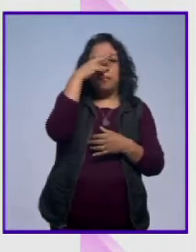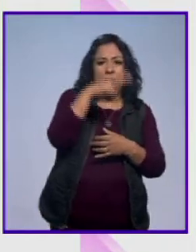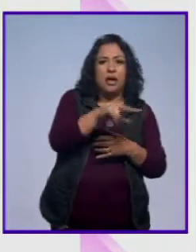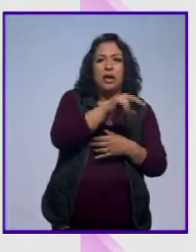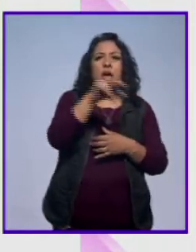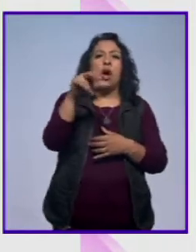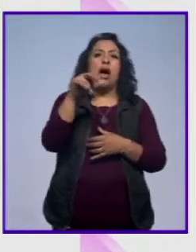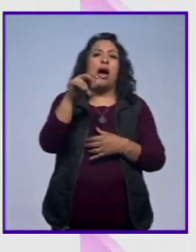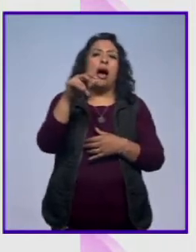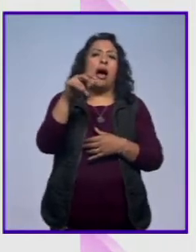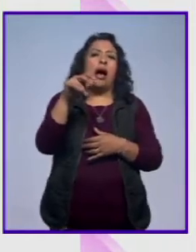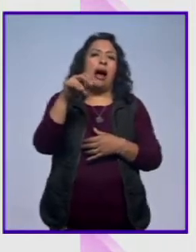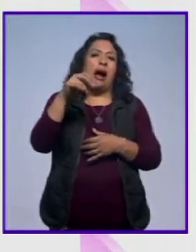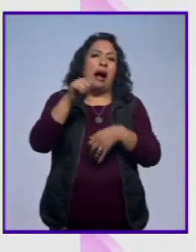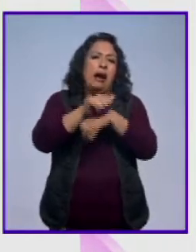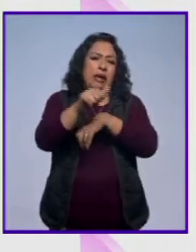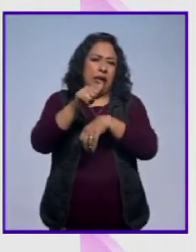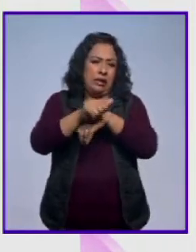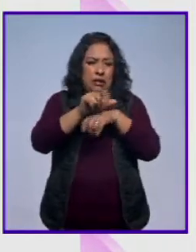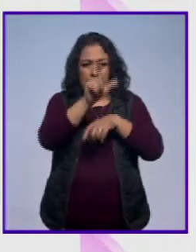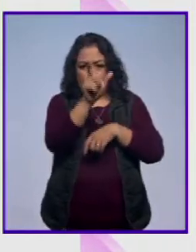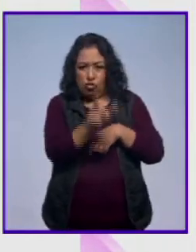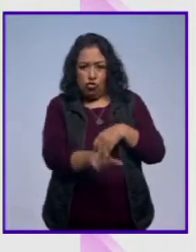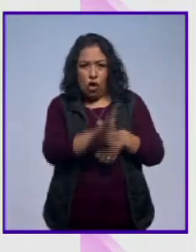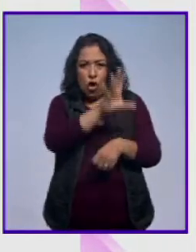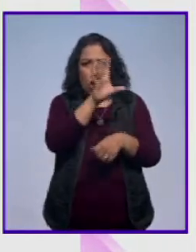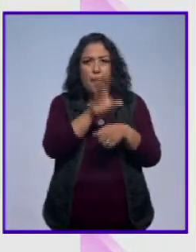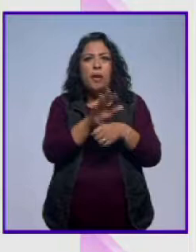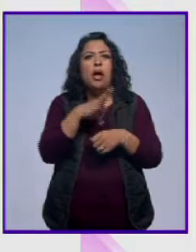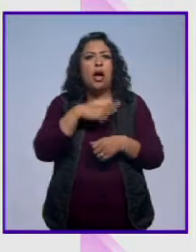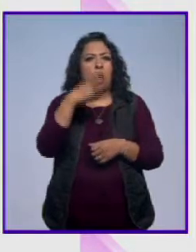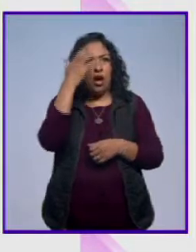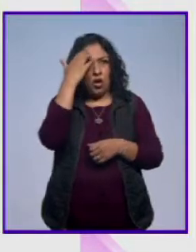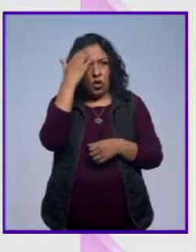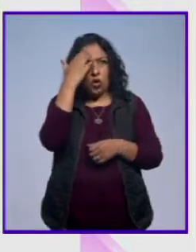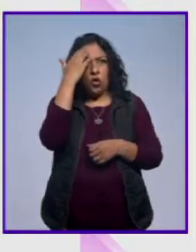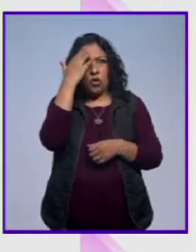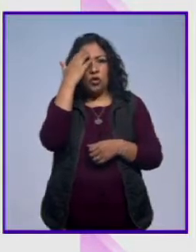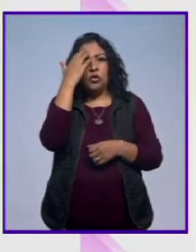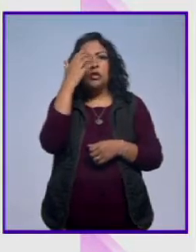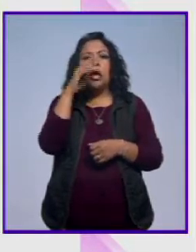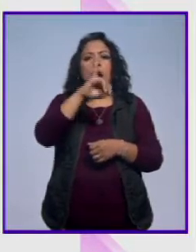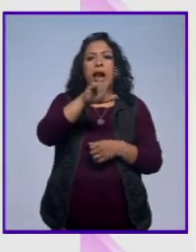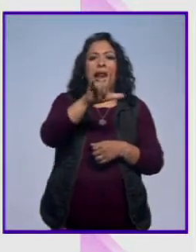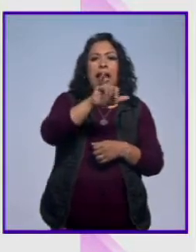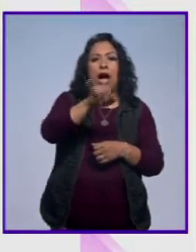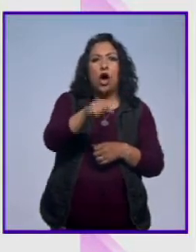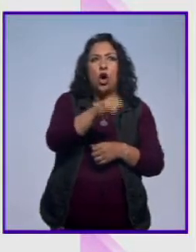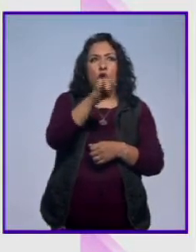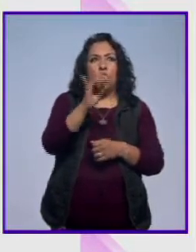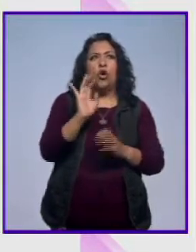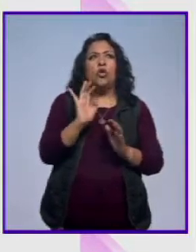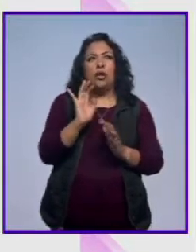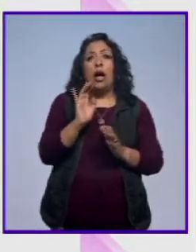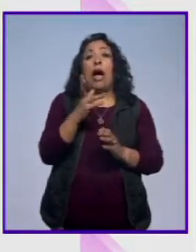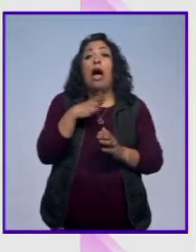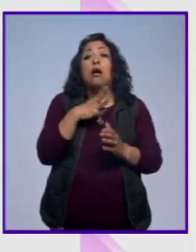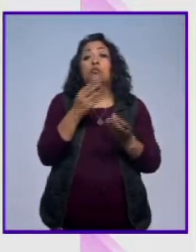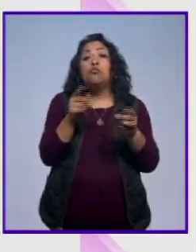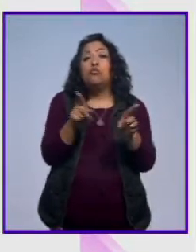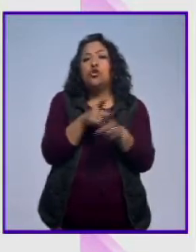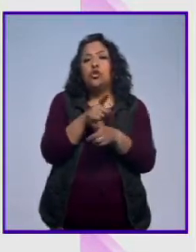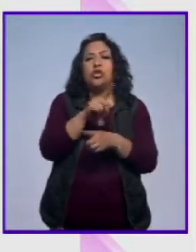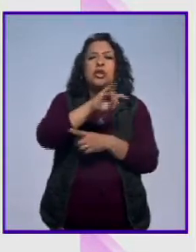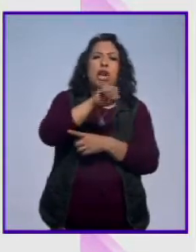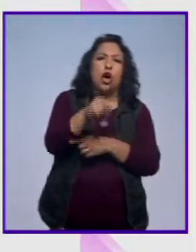Tierra de Fuego, en todo el folclore iberoamericano, está la huella de la Jota, no solamente habiendo músicas que se